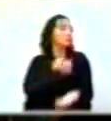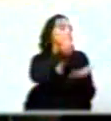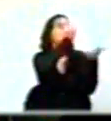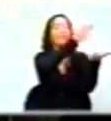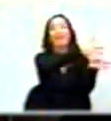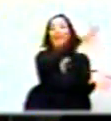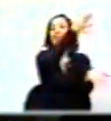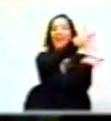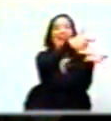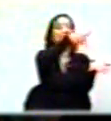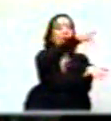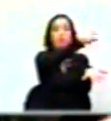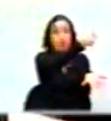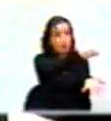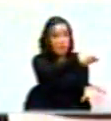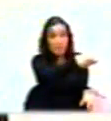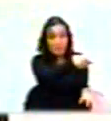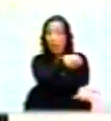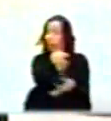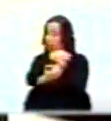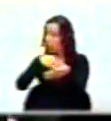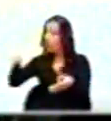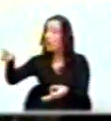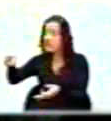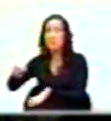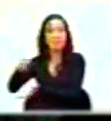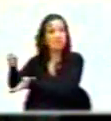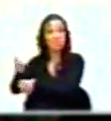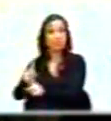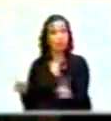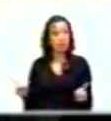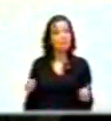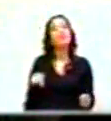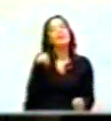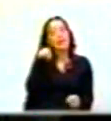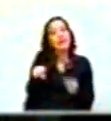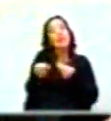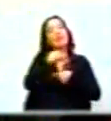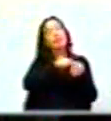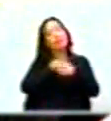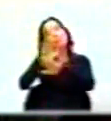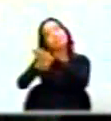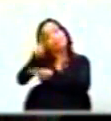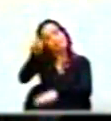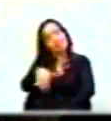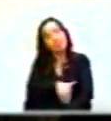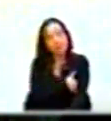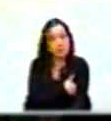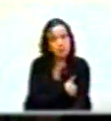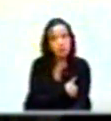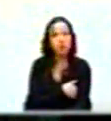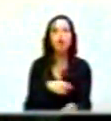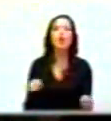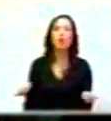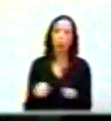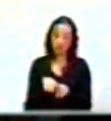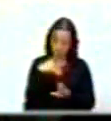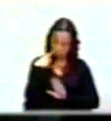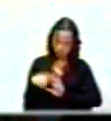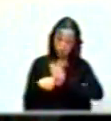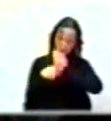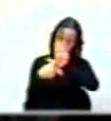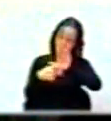entre quienes menos la necesitan. Este debate, señor ministro, ha hecho una demostración